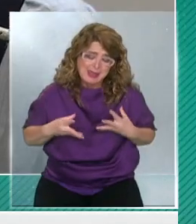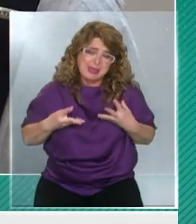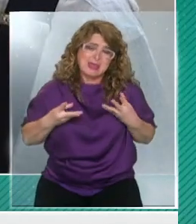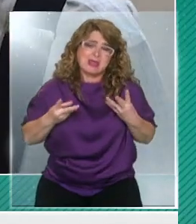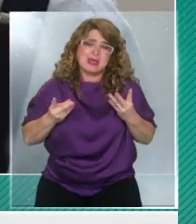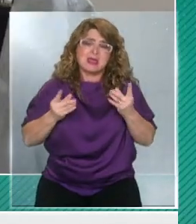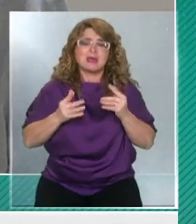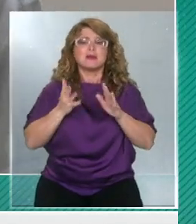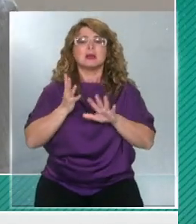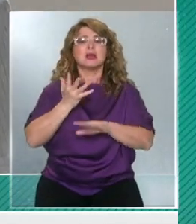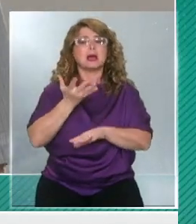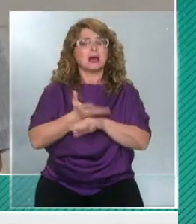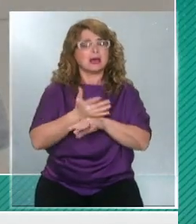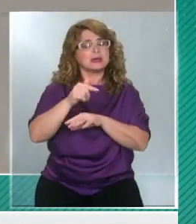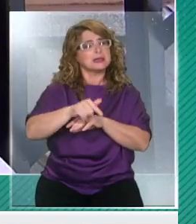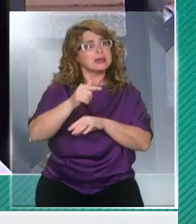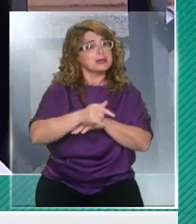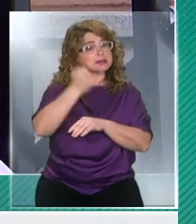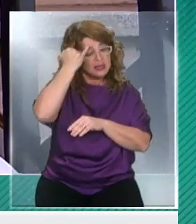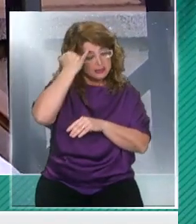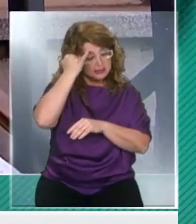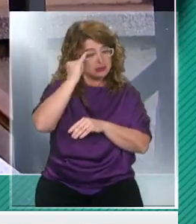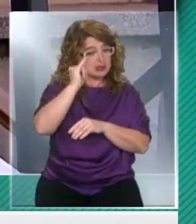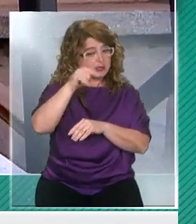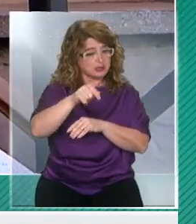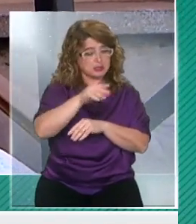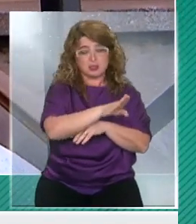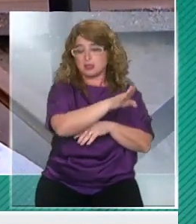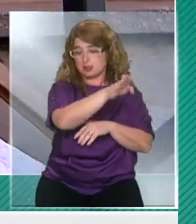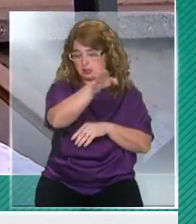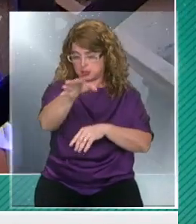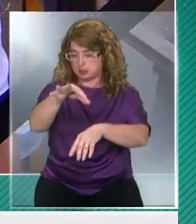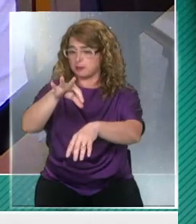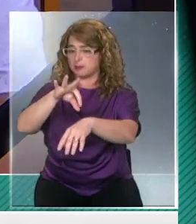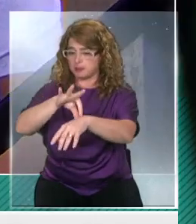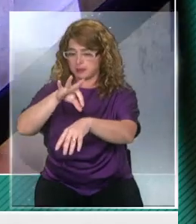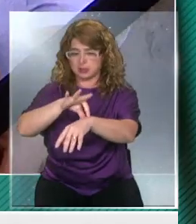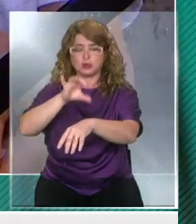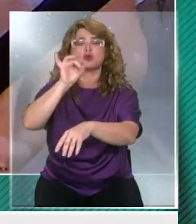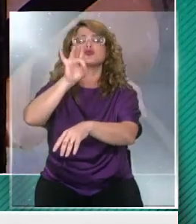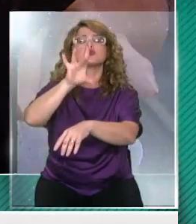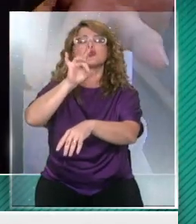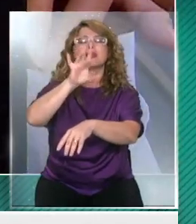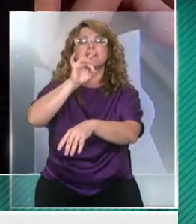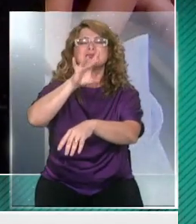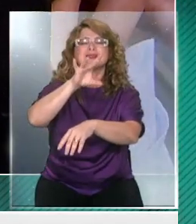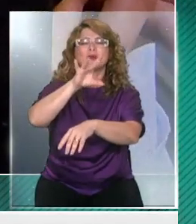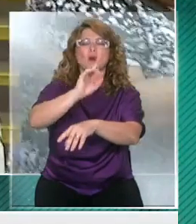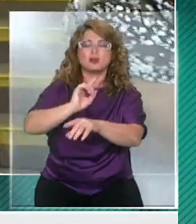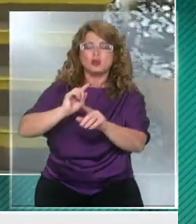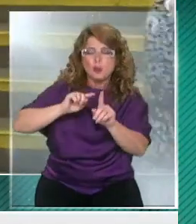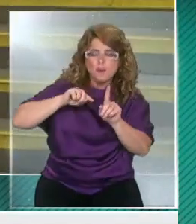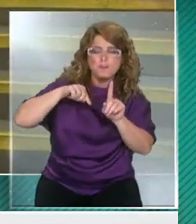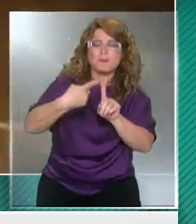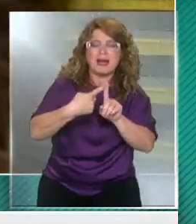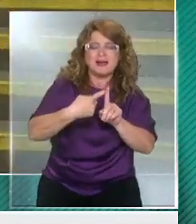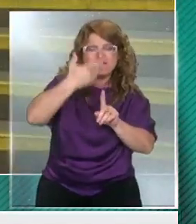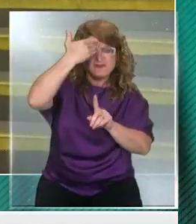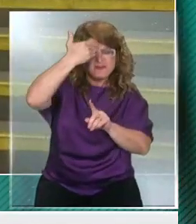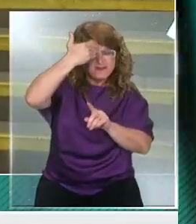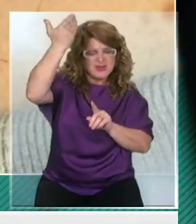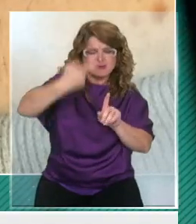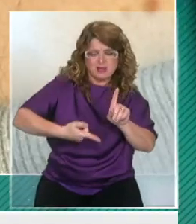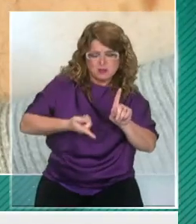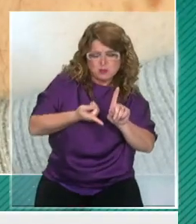sugerencia en realidad es acudir al médico o a los servicios de urgencia cuando hay síntomas más intensos, como fiebre alta, persistente,